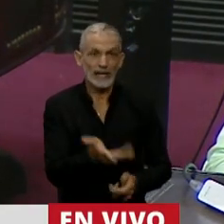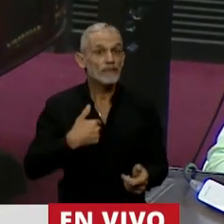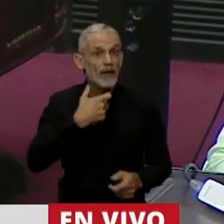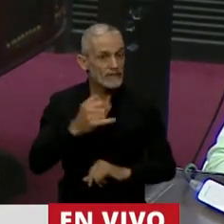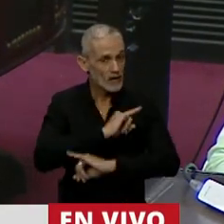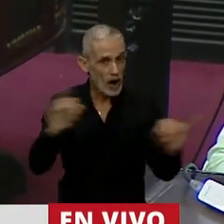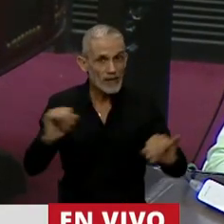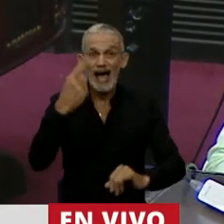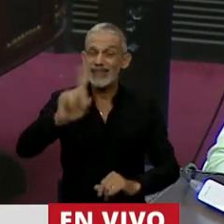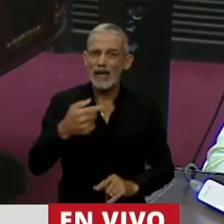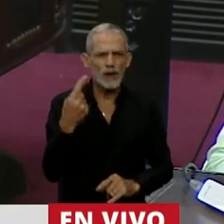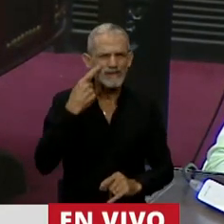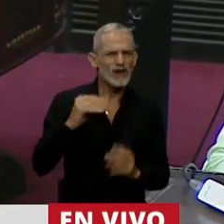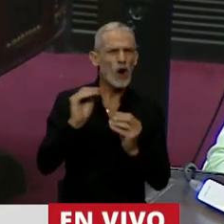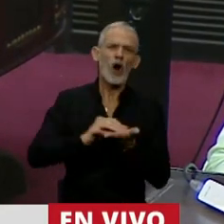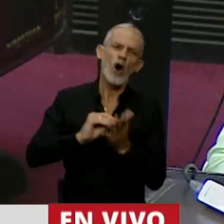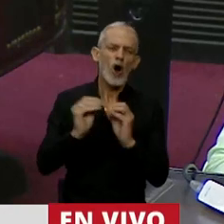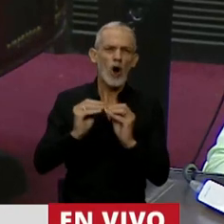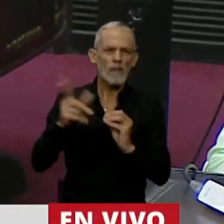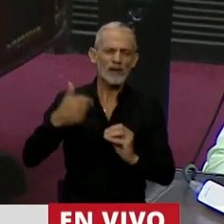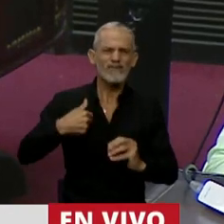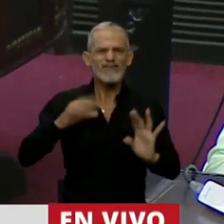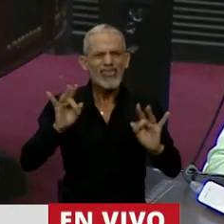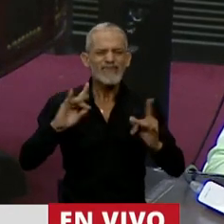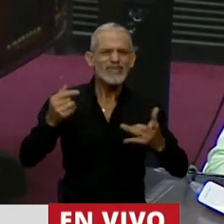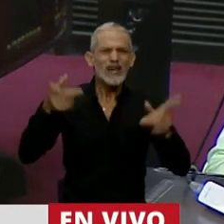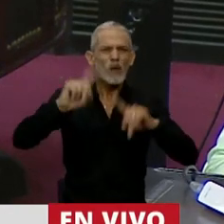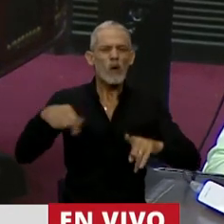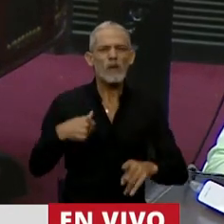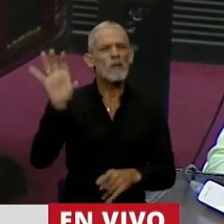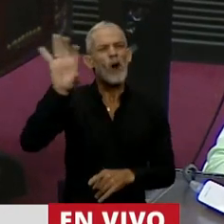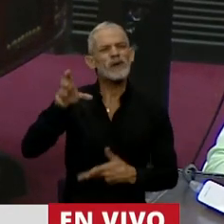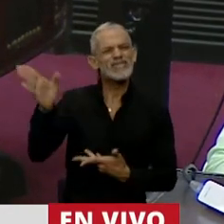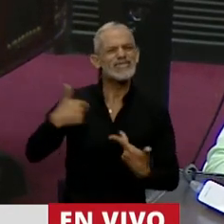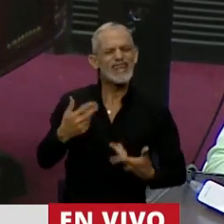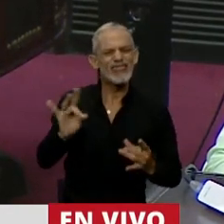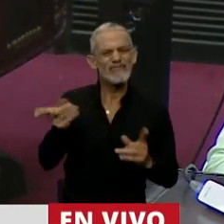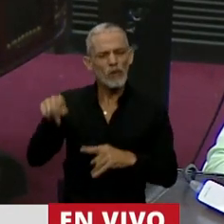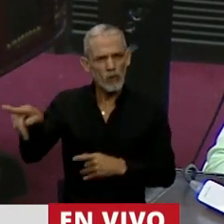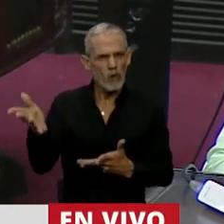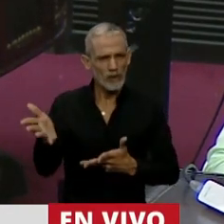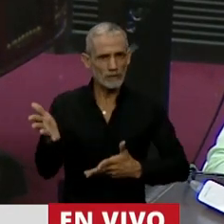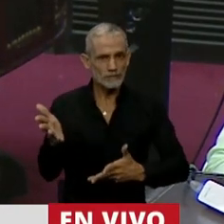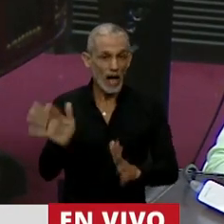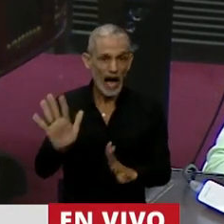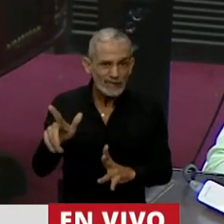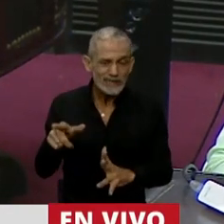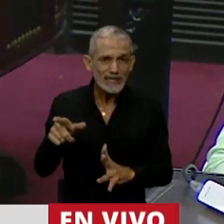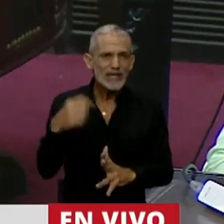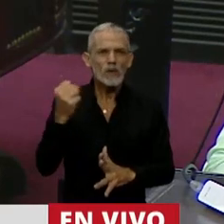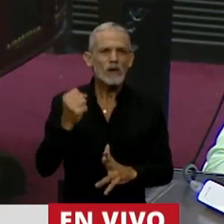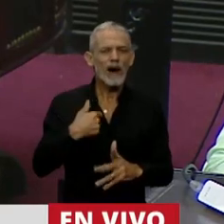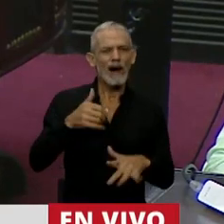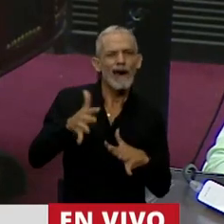quiero decir por último, porque ahí veo un compañero que me dijo, a mí me resulta difícil volver a mi provincia. No van a pasar a la historia los